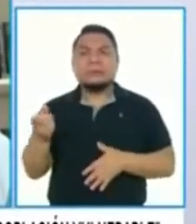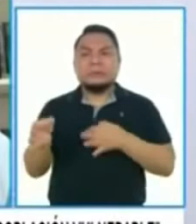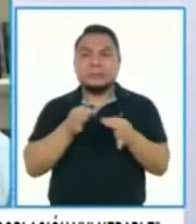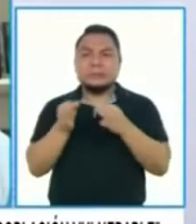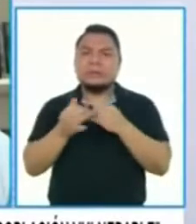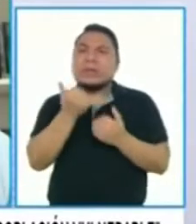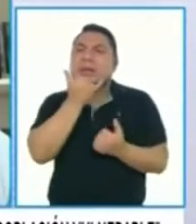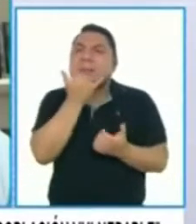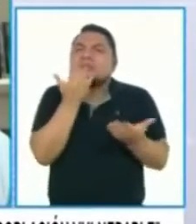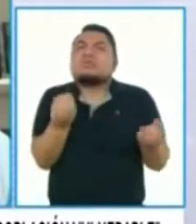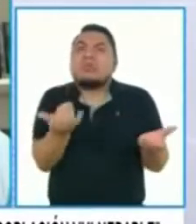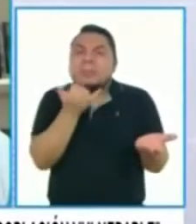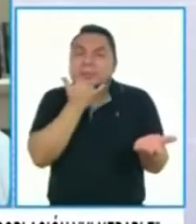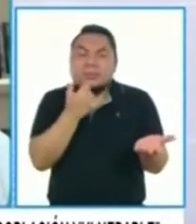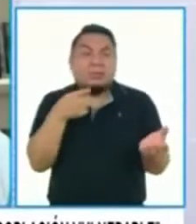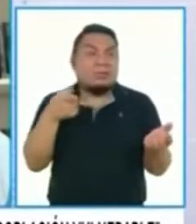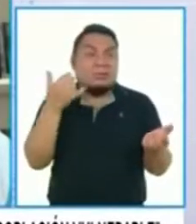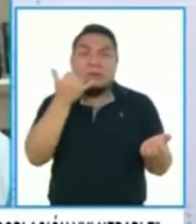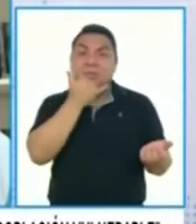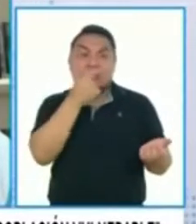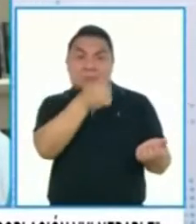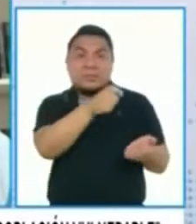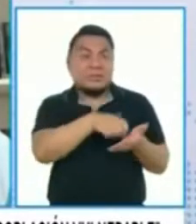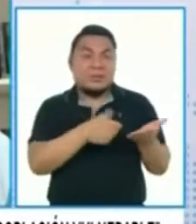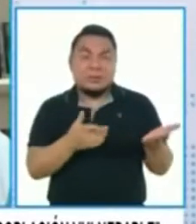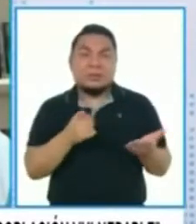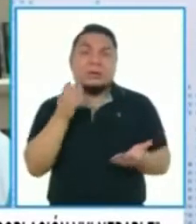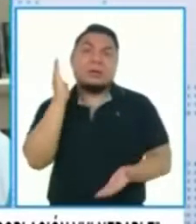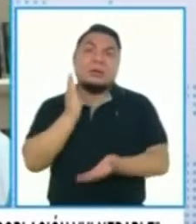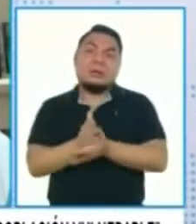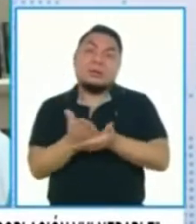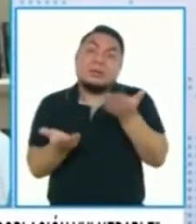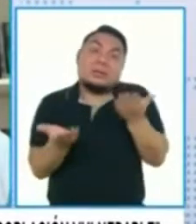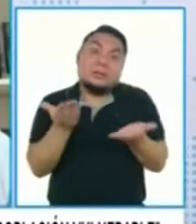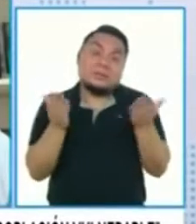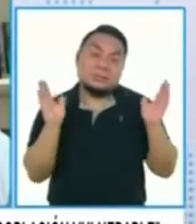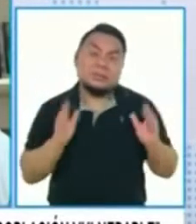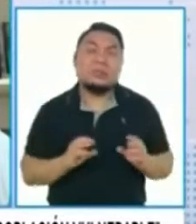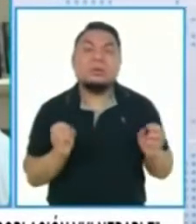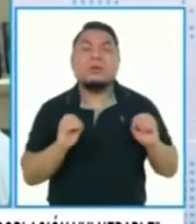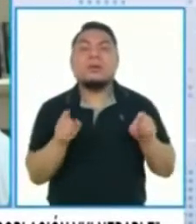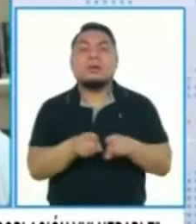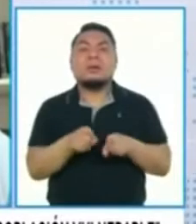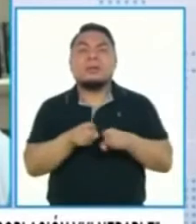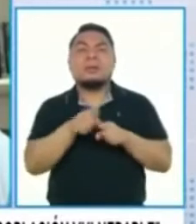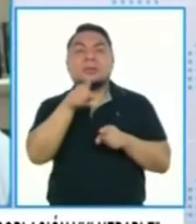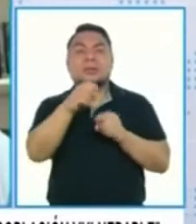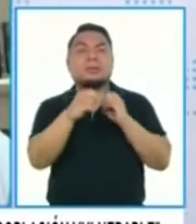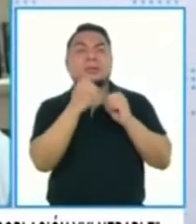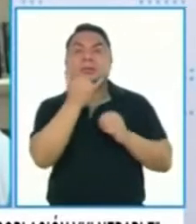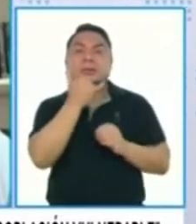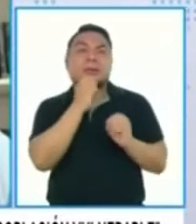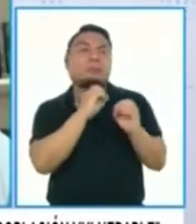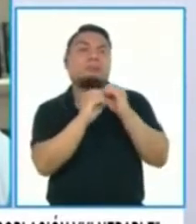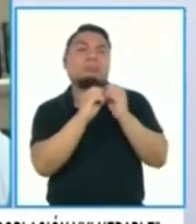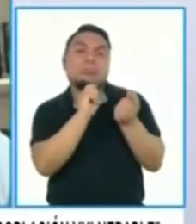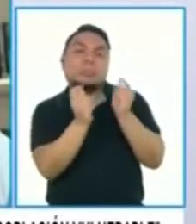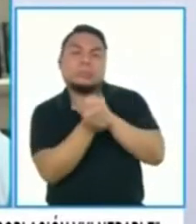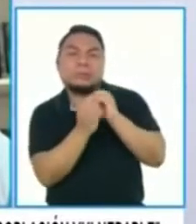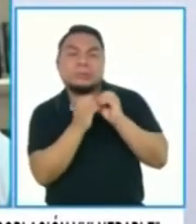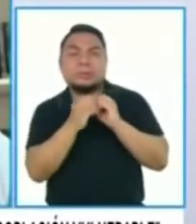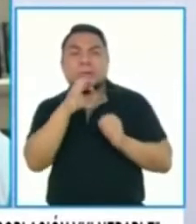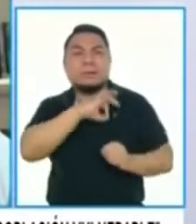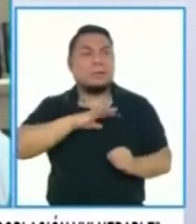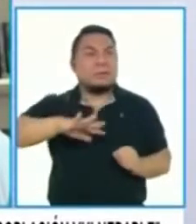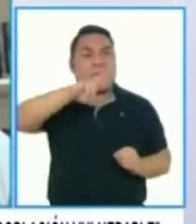¿no? ¿Qué falló? Y si hubo fallas, habrá sanciones, yo me imagino, o poder subsanar esas fallas para el bien